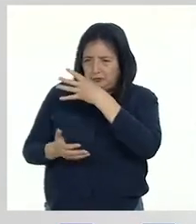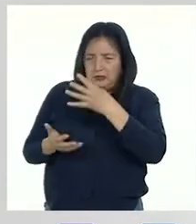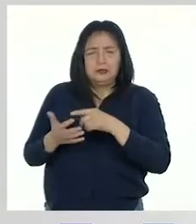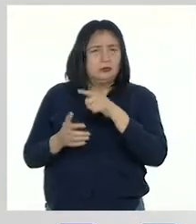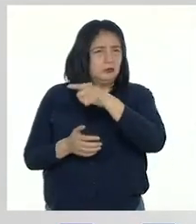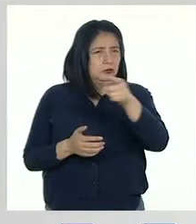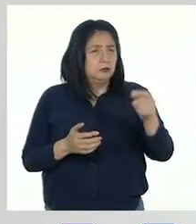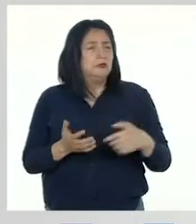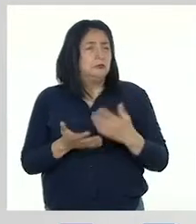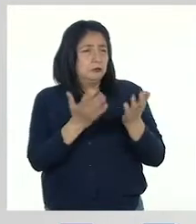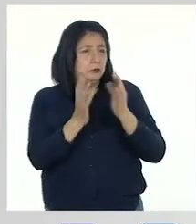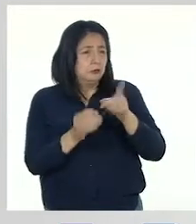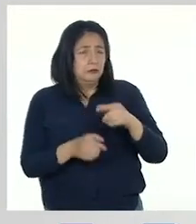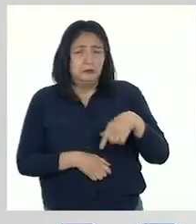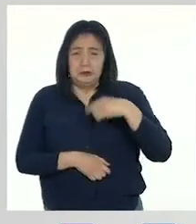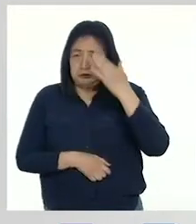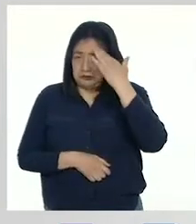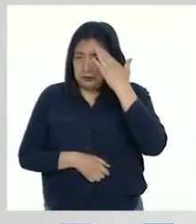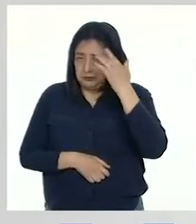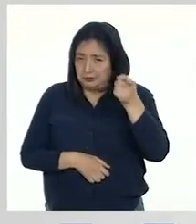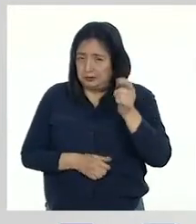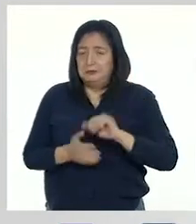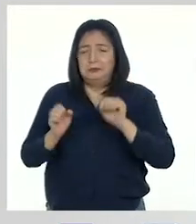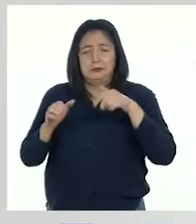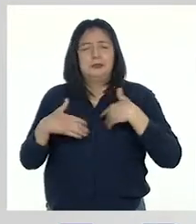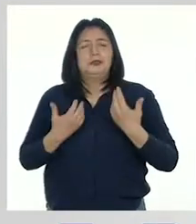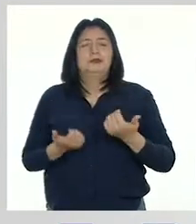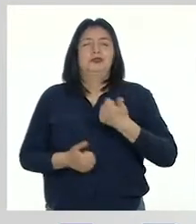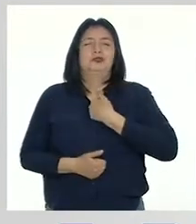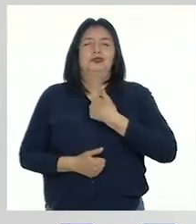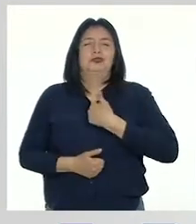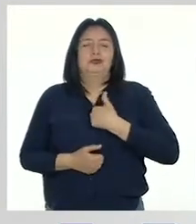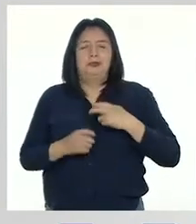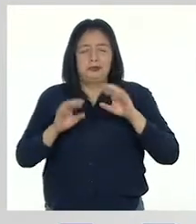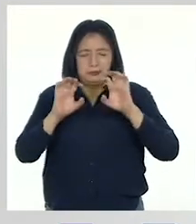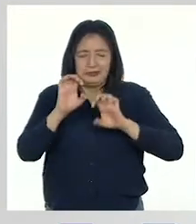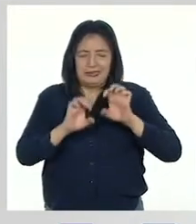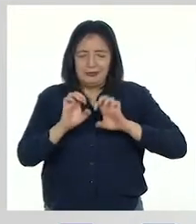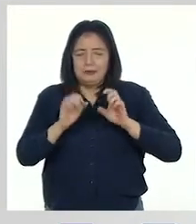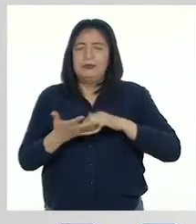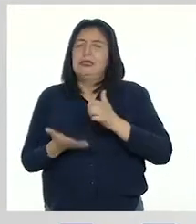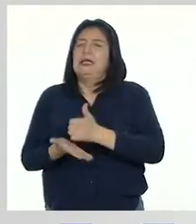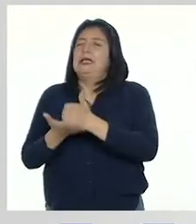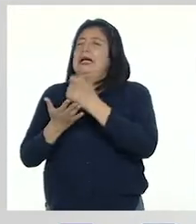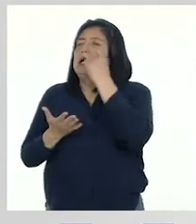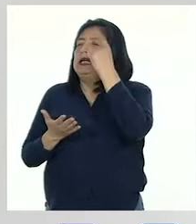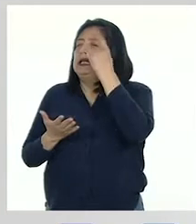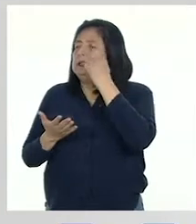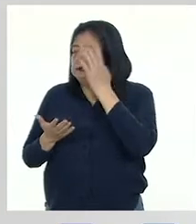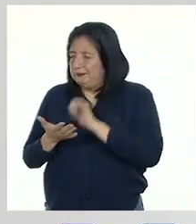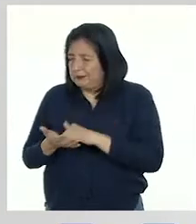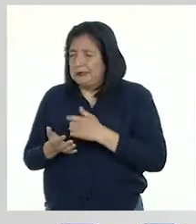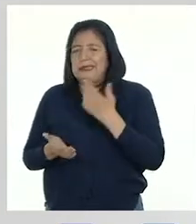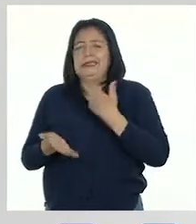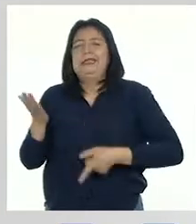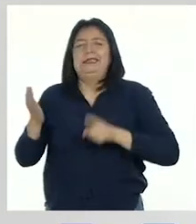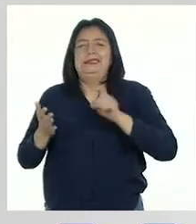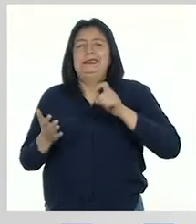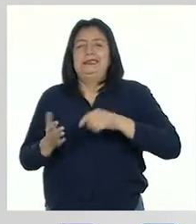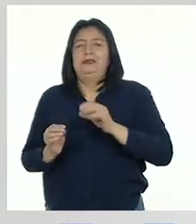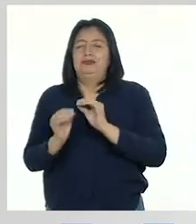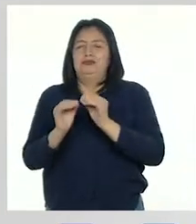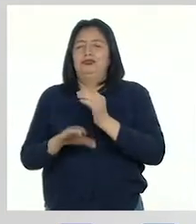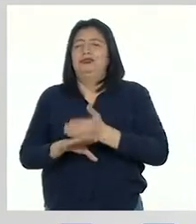todos los estudiantes en casa conocen, podemos autoevaluarnos para ayudarnos a identificar que debemos mejorar.